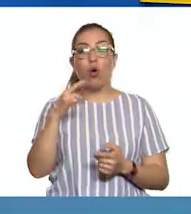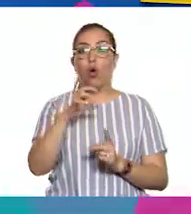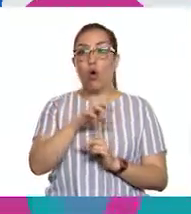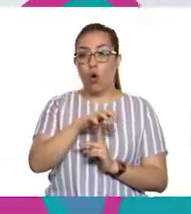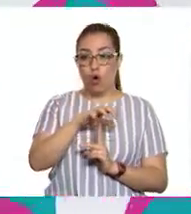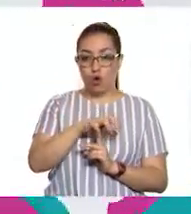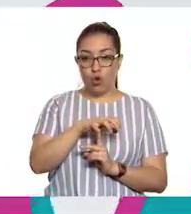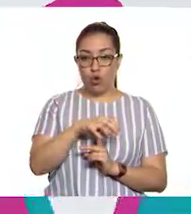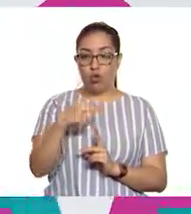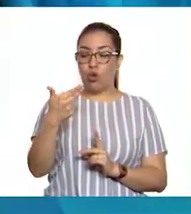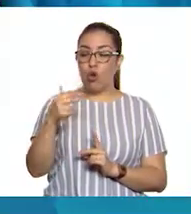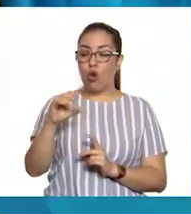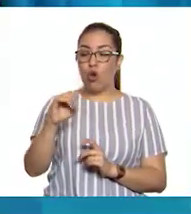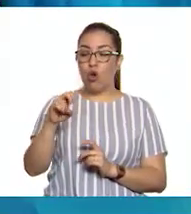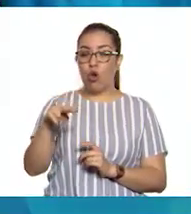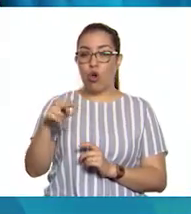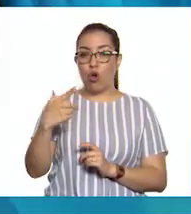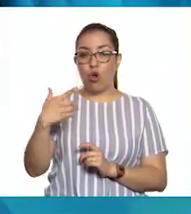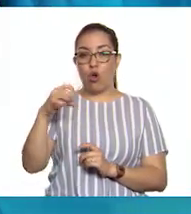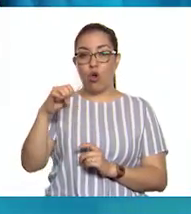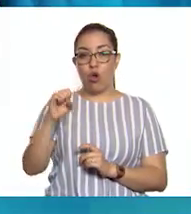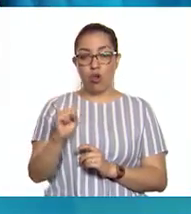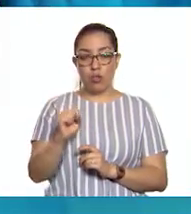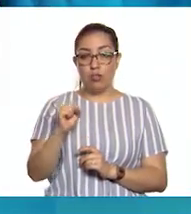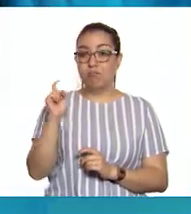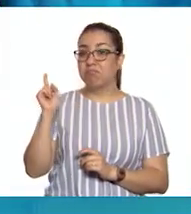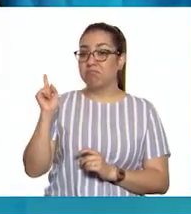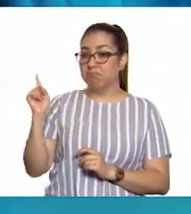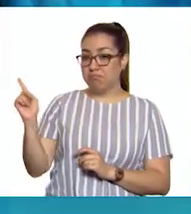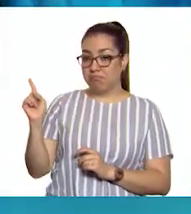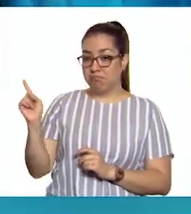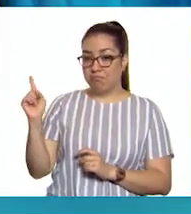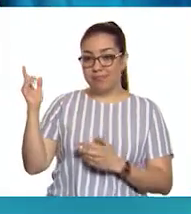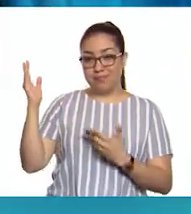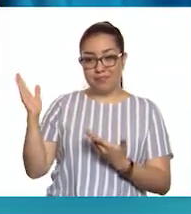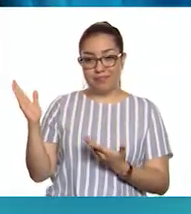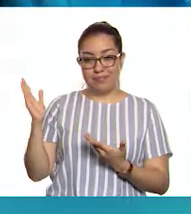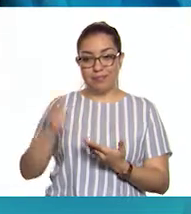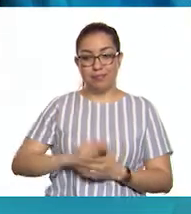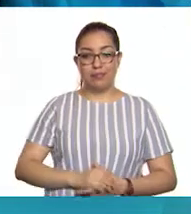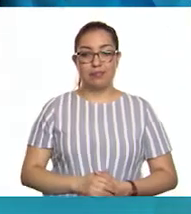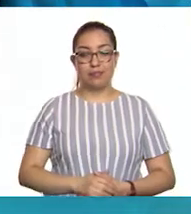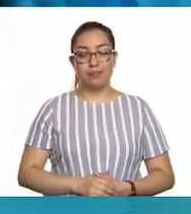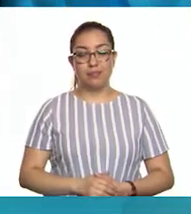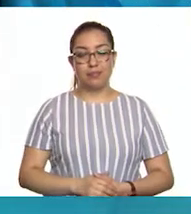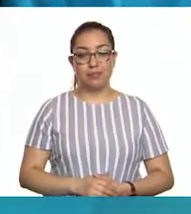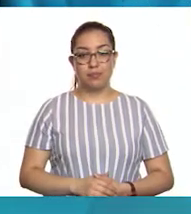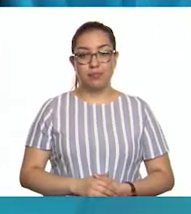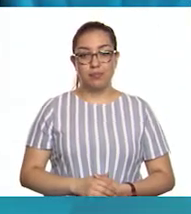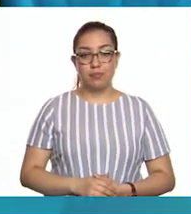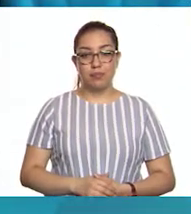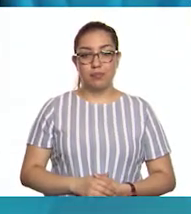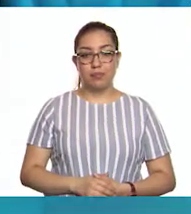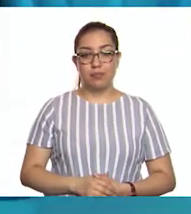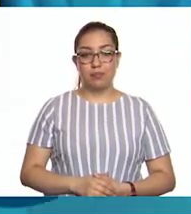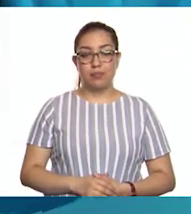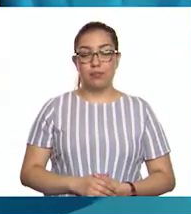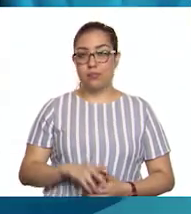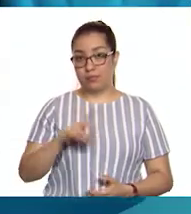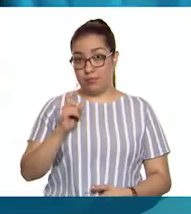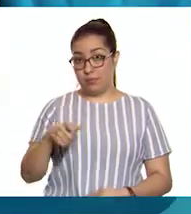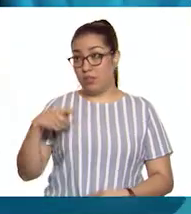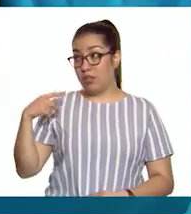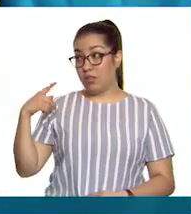son heterótrofos, como nosotros los seres humanos, es decir, que no pueden elaborar su propia materia orgánica,